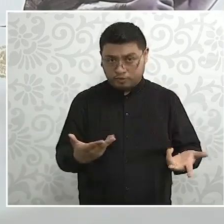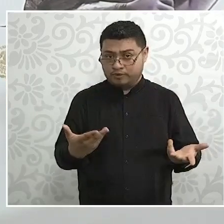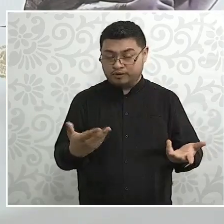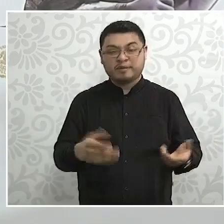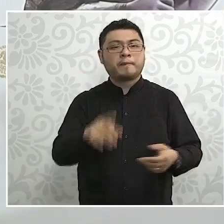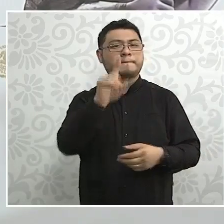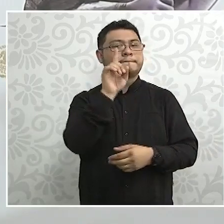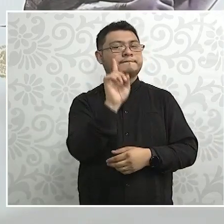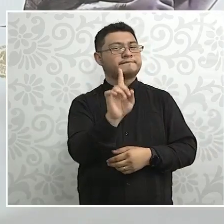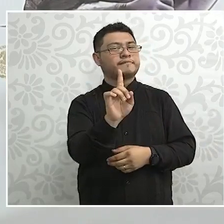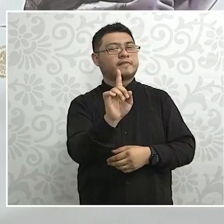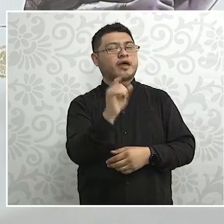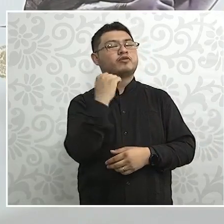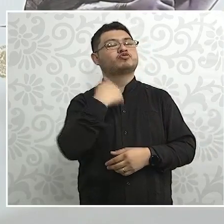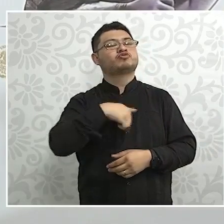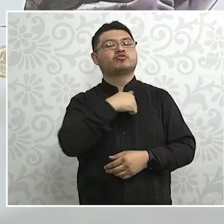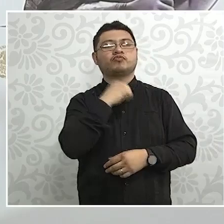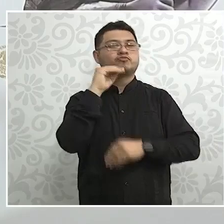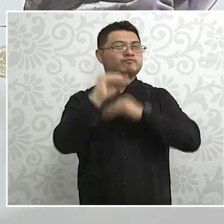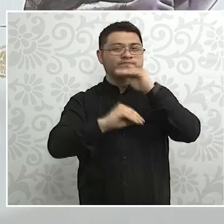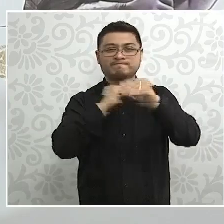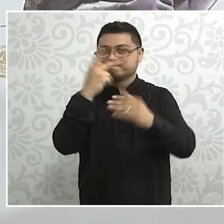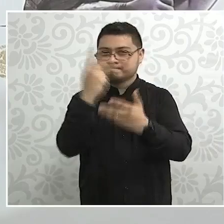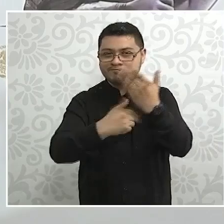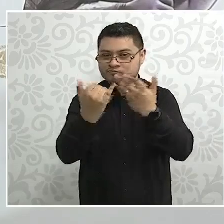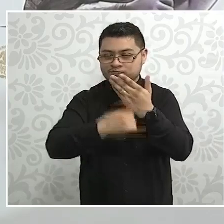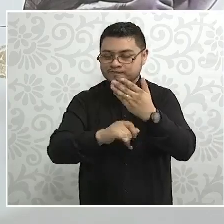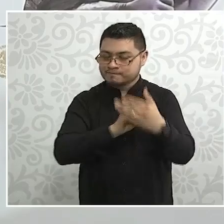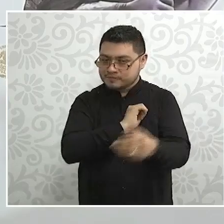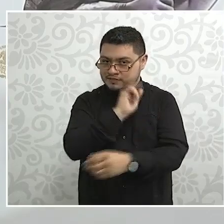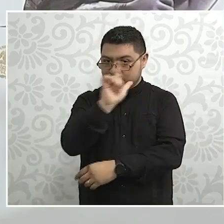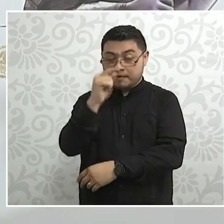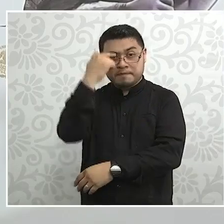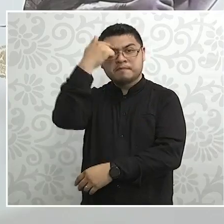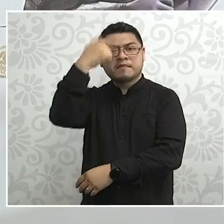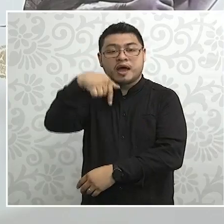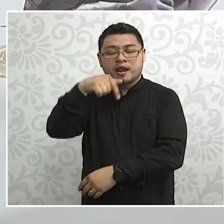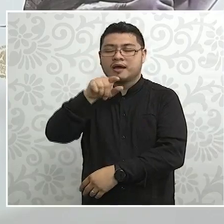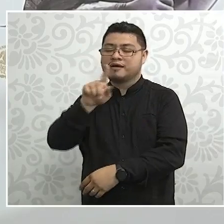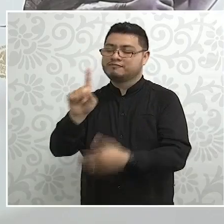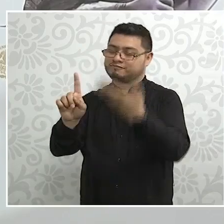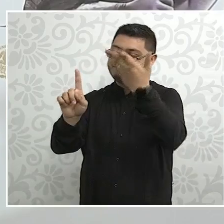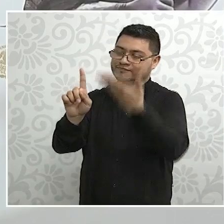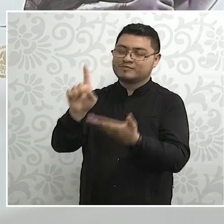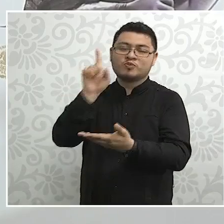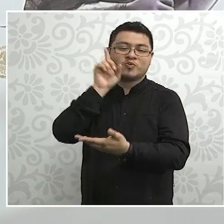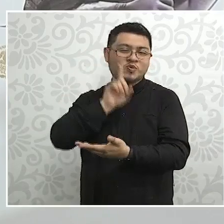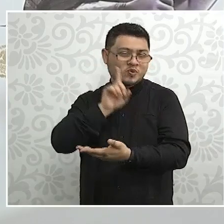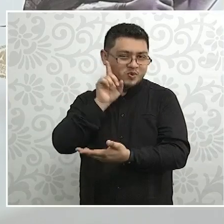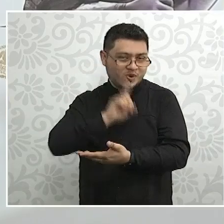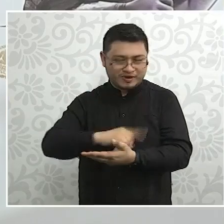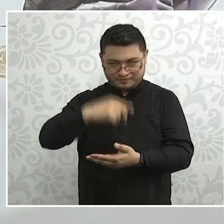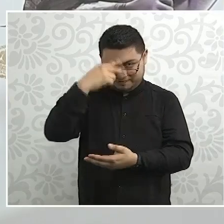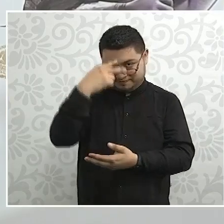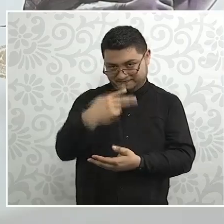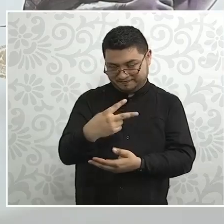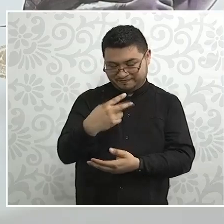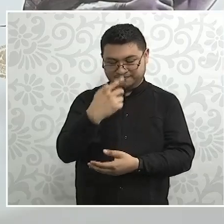estamos haciendo este programa especial para las mujeres mexicanas. Y además,